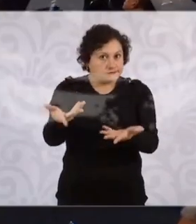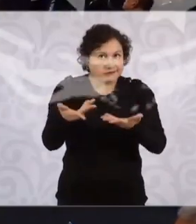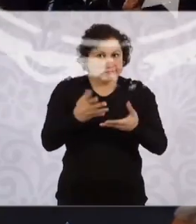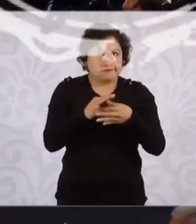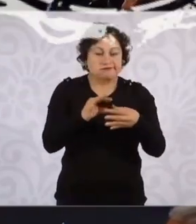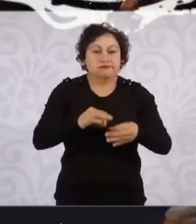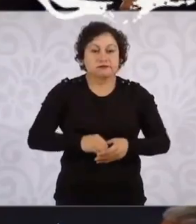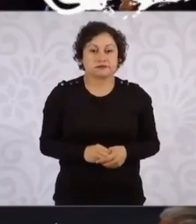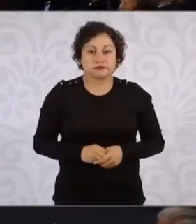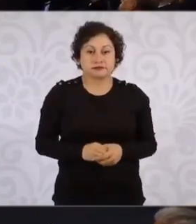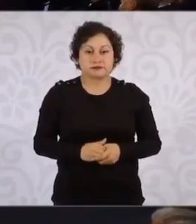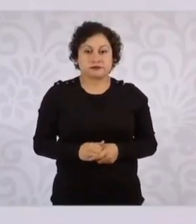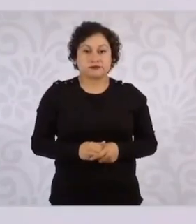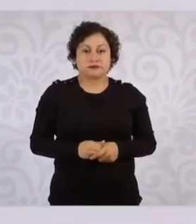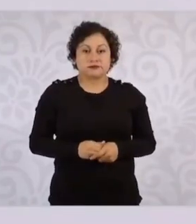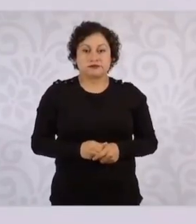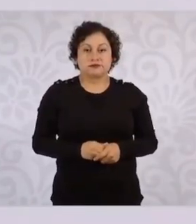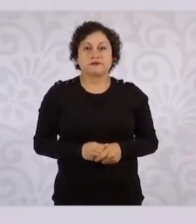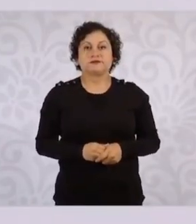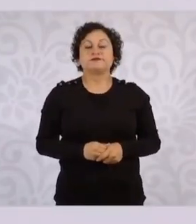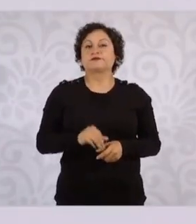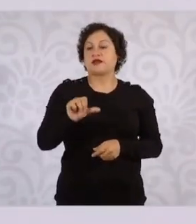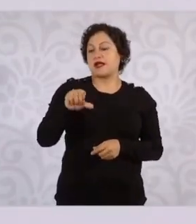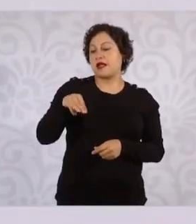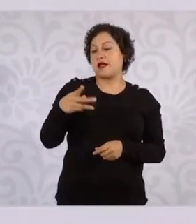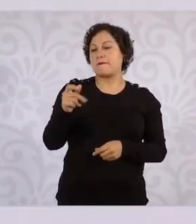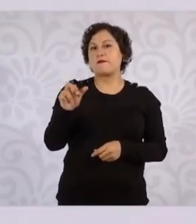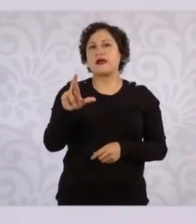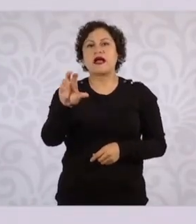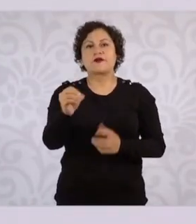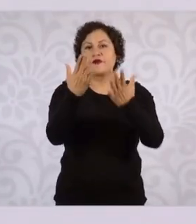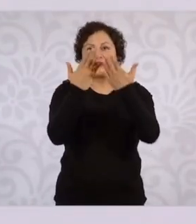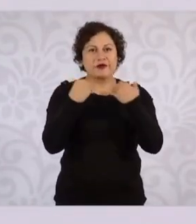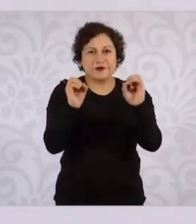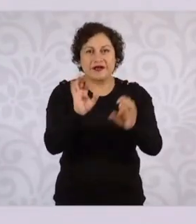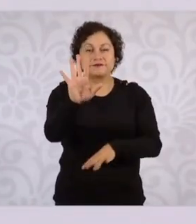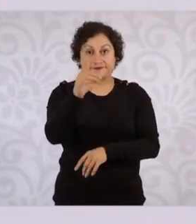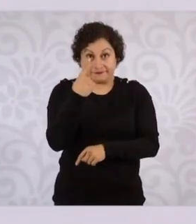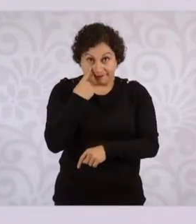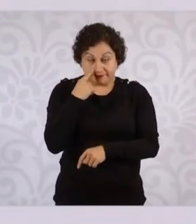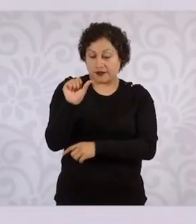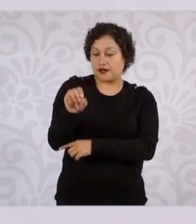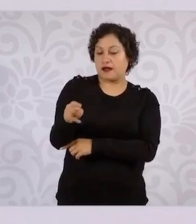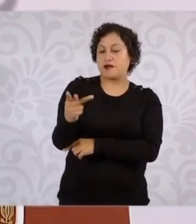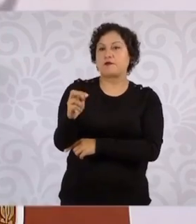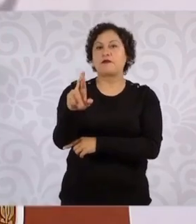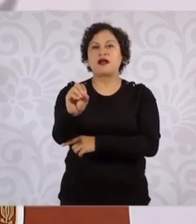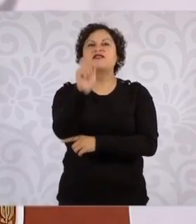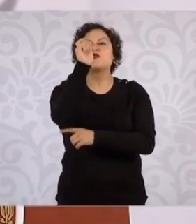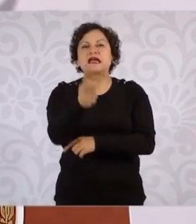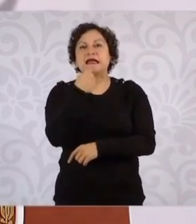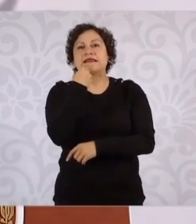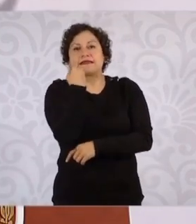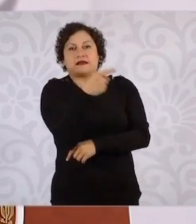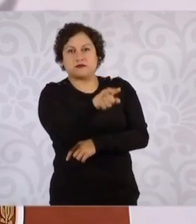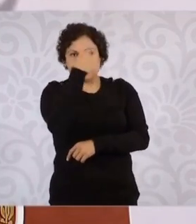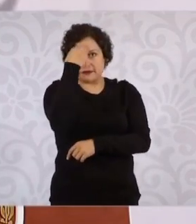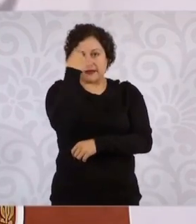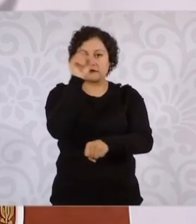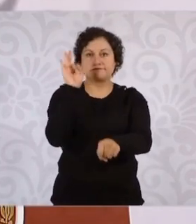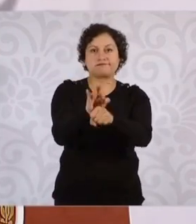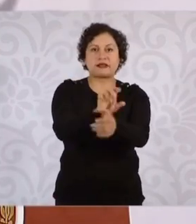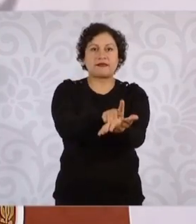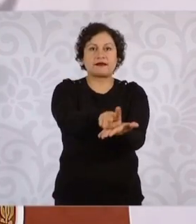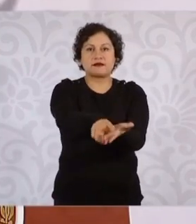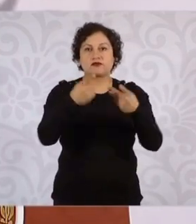Es que no hay amparos. Los amparos son, primero, pues, para proteger los derechos de las personas o